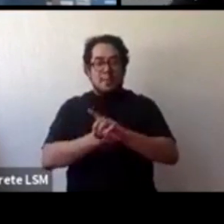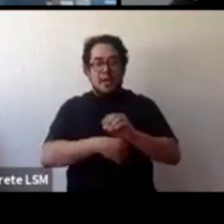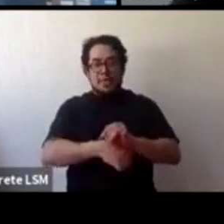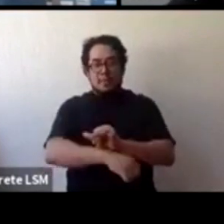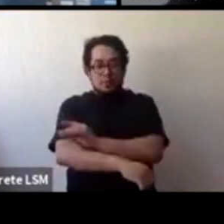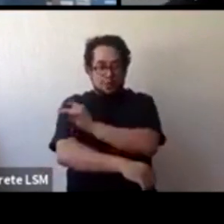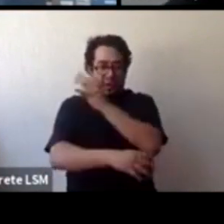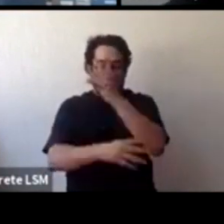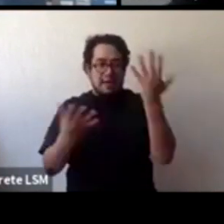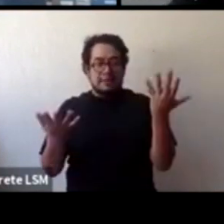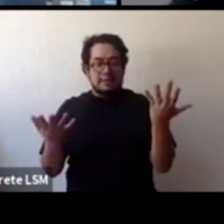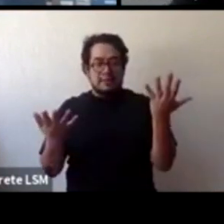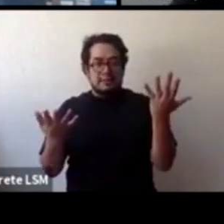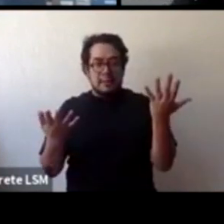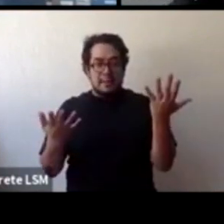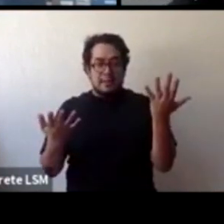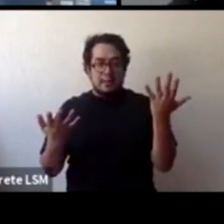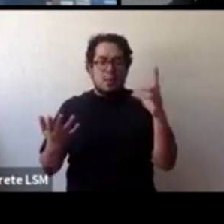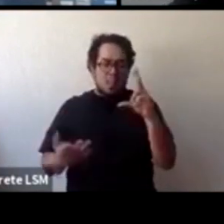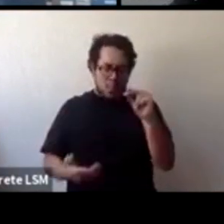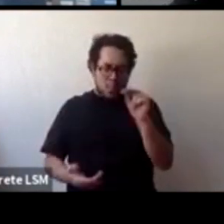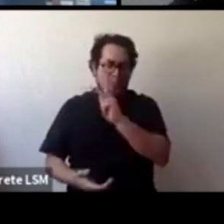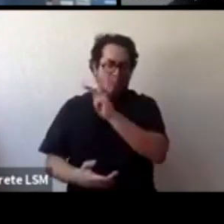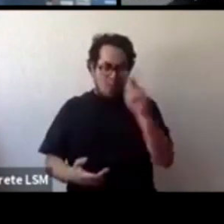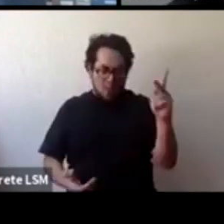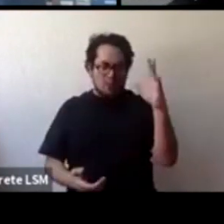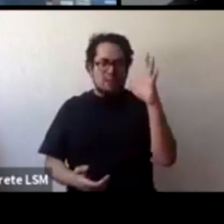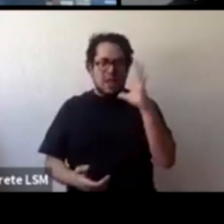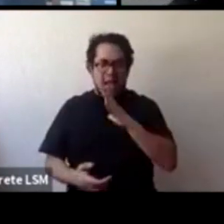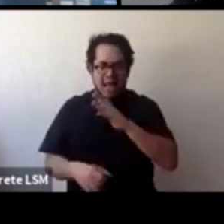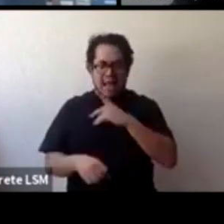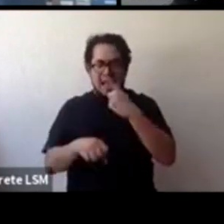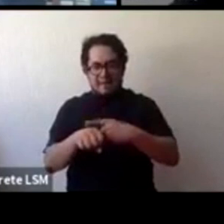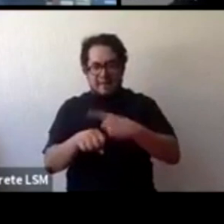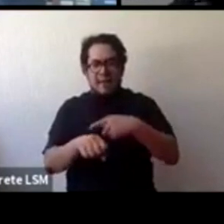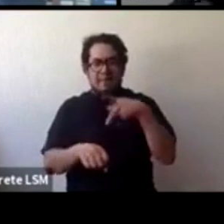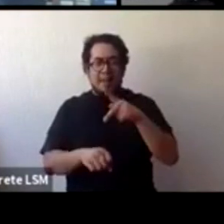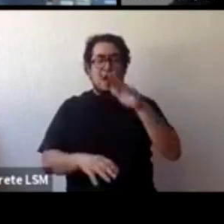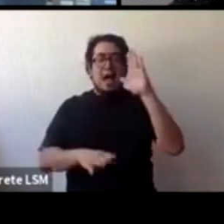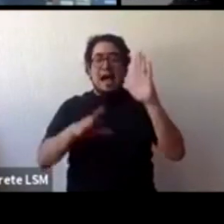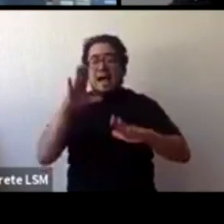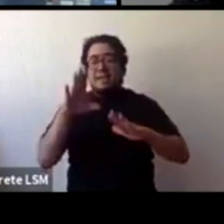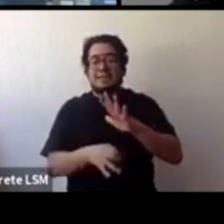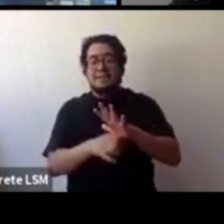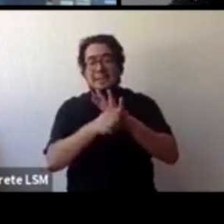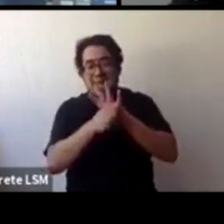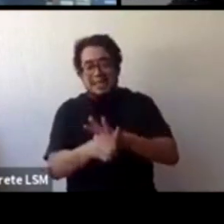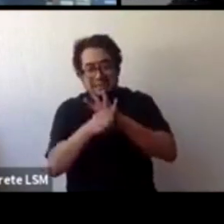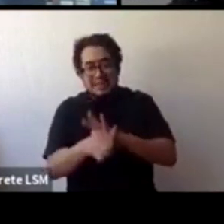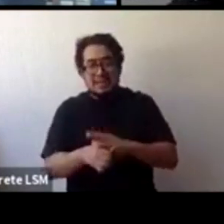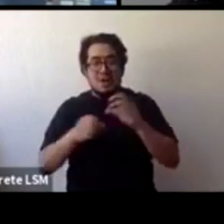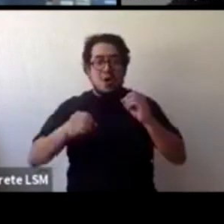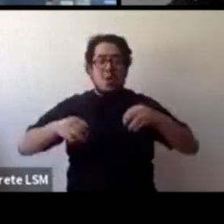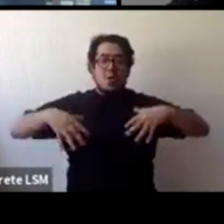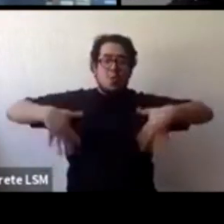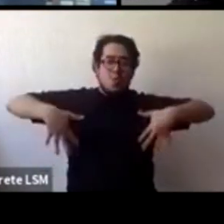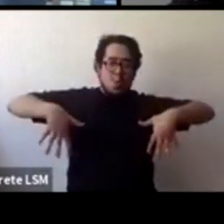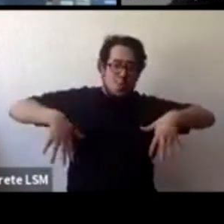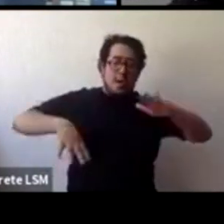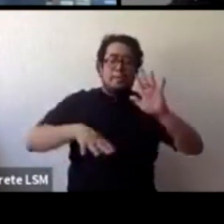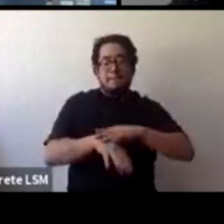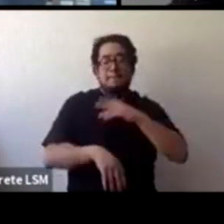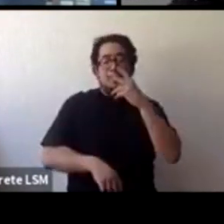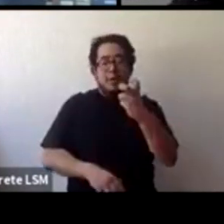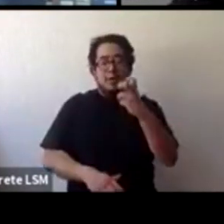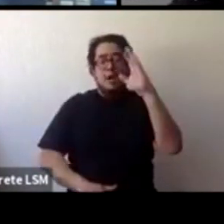todos como dije están enfermos pero muchas situaciones de estrés y de ansiedad pueden provocar que adultos toquen a niños porque no